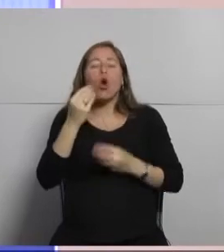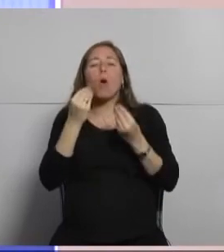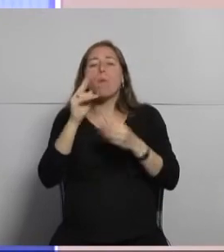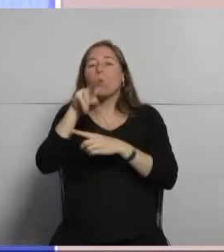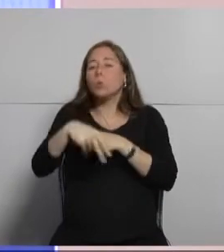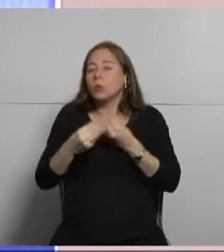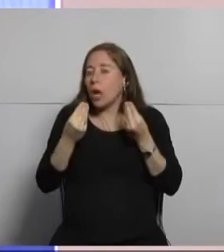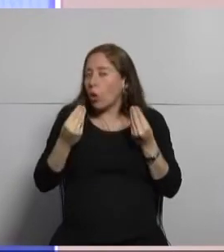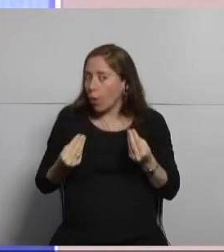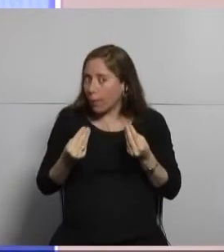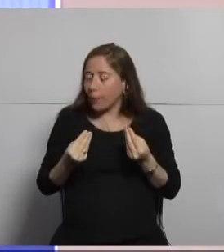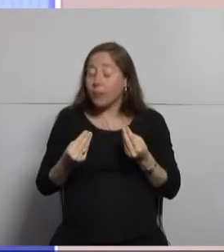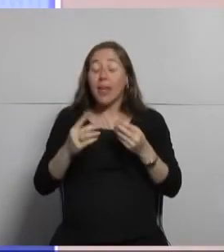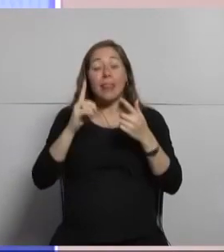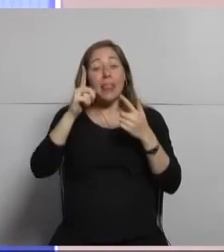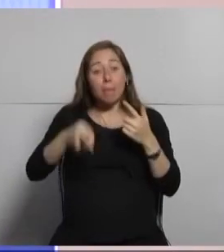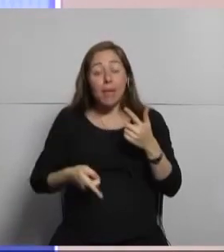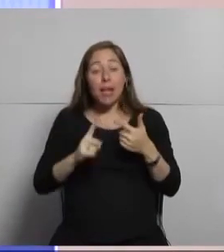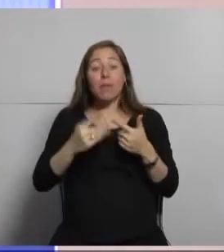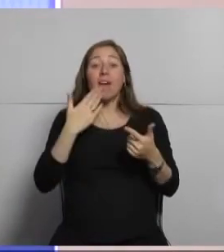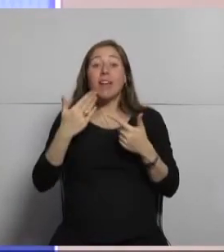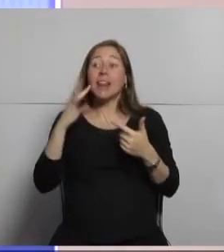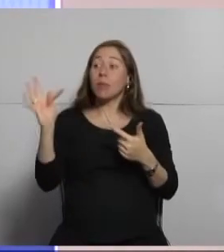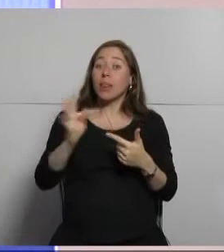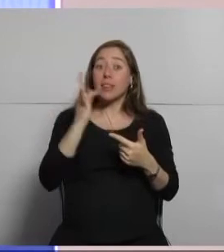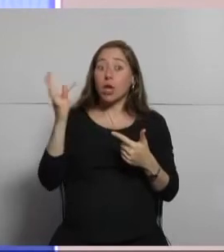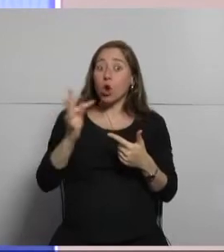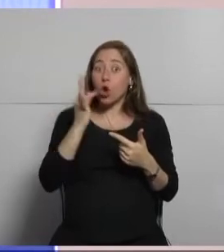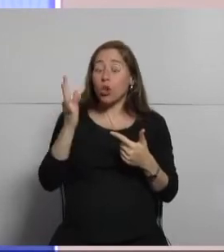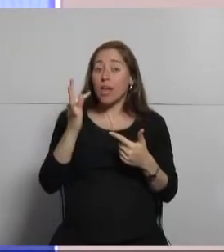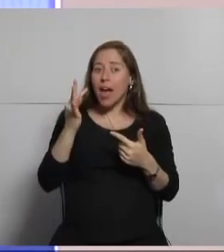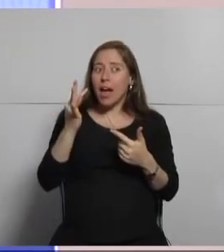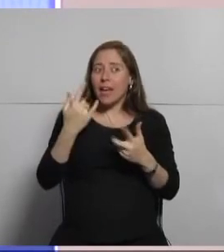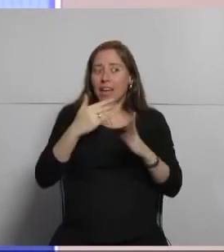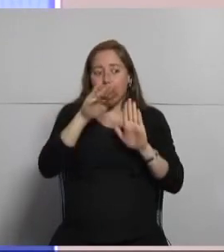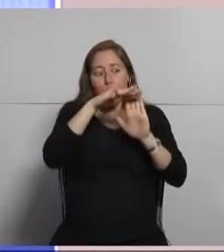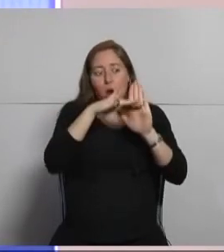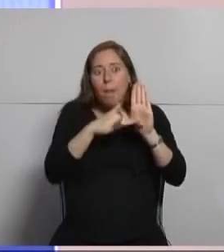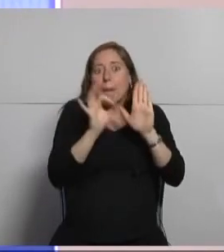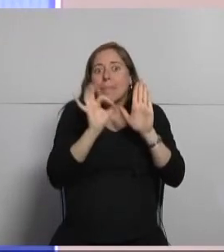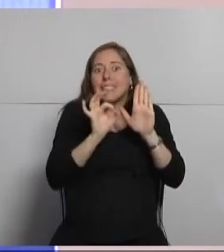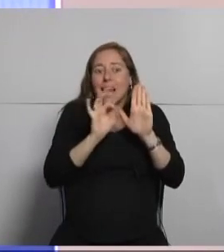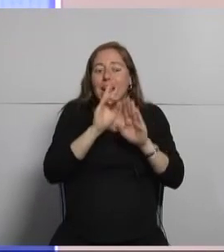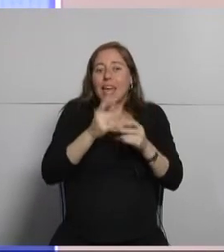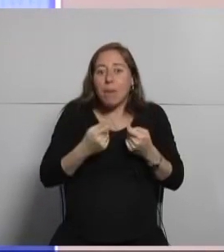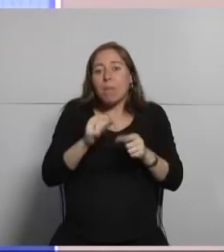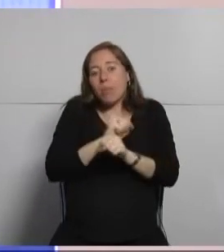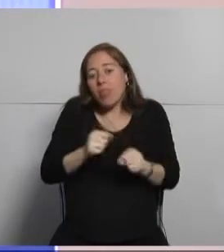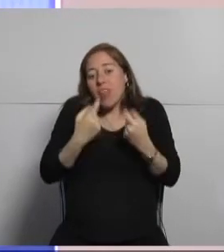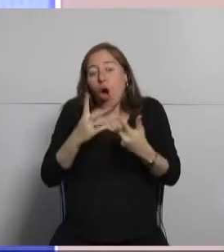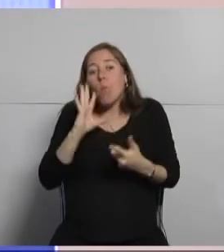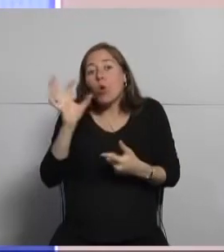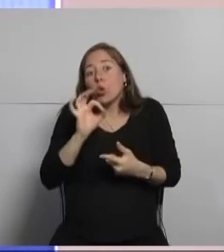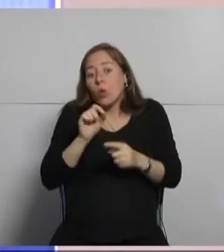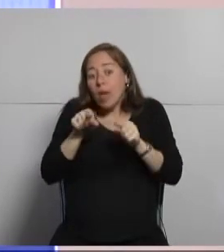después hablar sobre la tecnología que está por abajo o sea sobre OpenShift y Istio y Treescale que